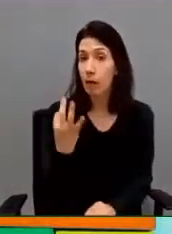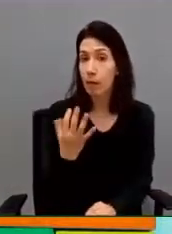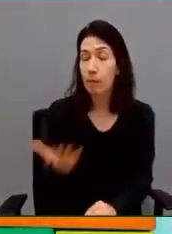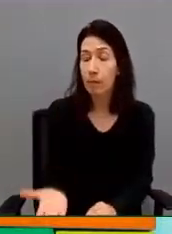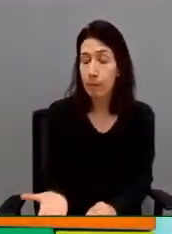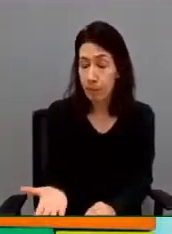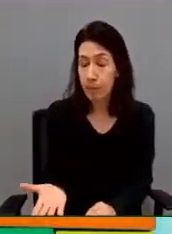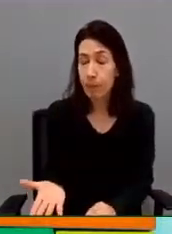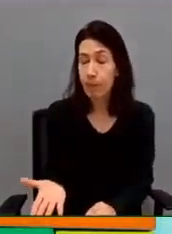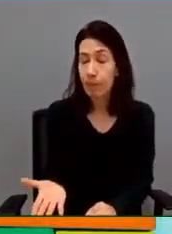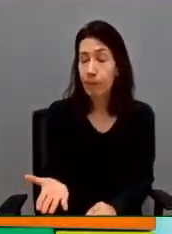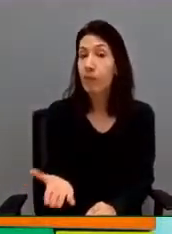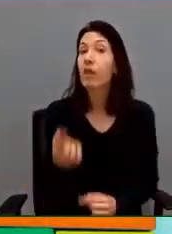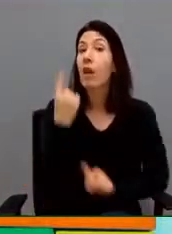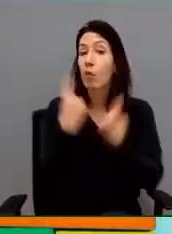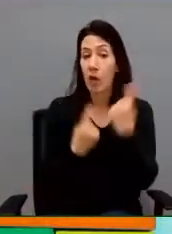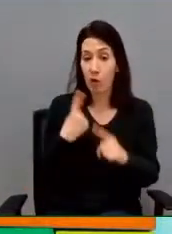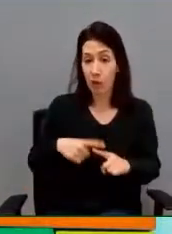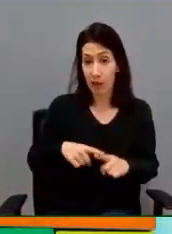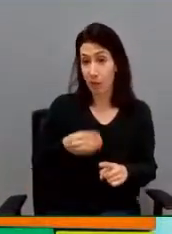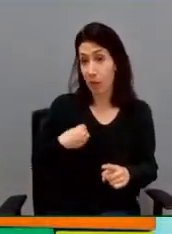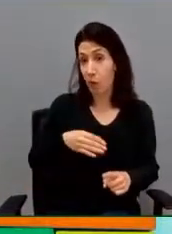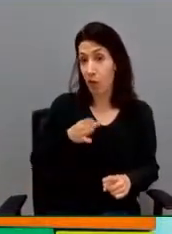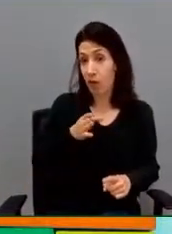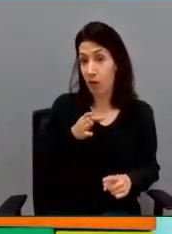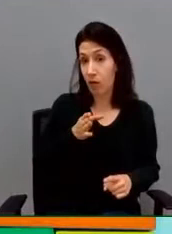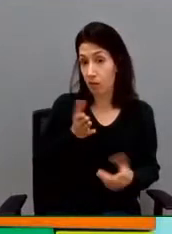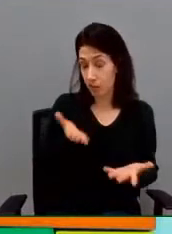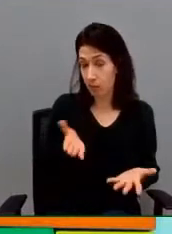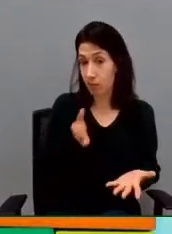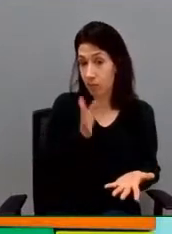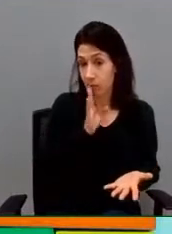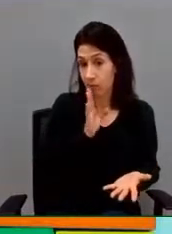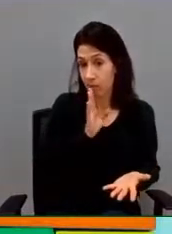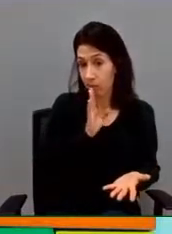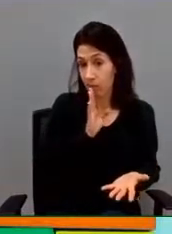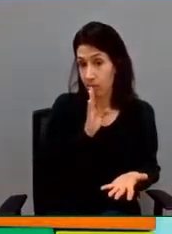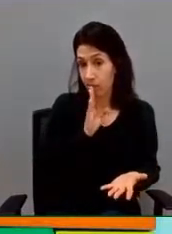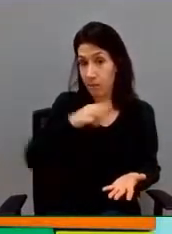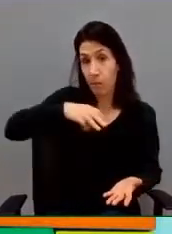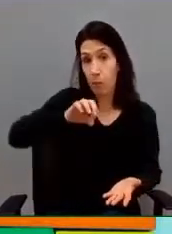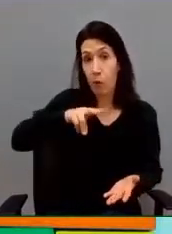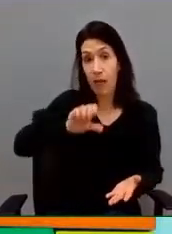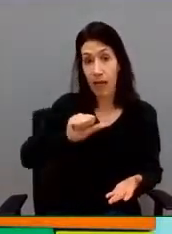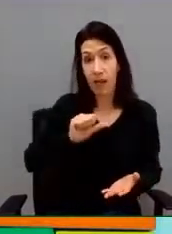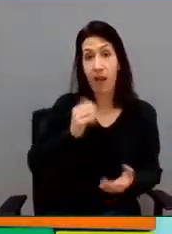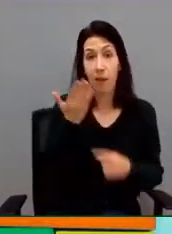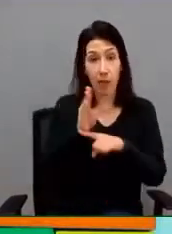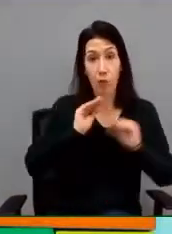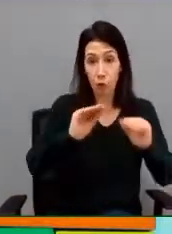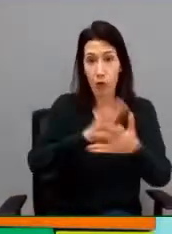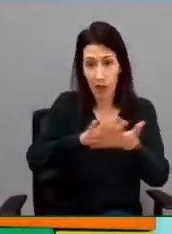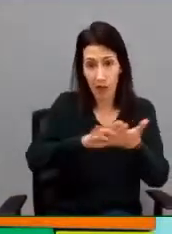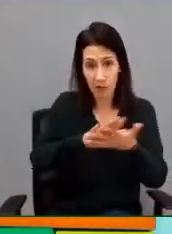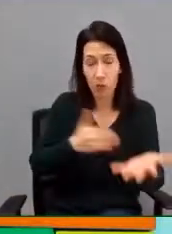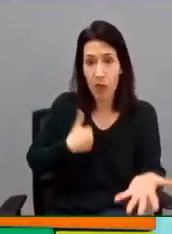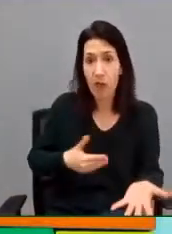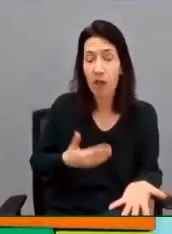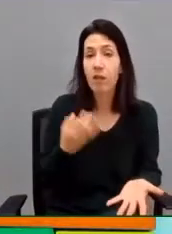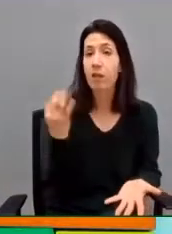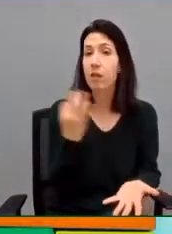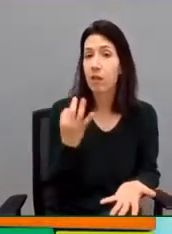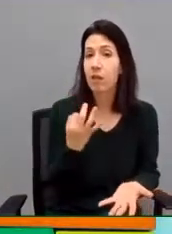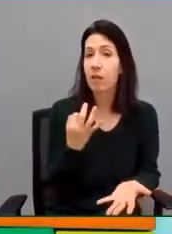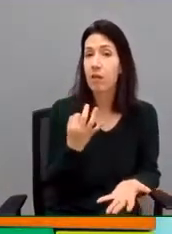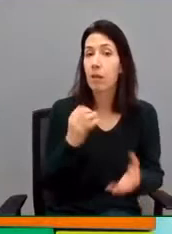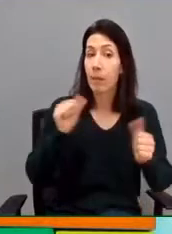bueno, pues algunas de las cosas que comentaba Mónica en su presentación, hay